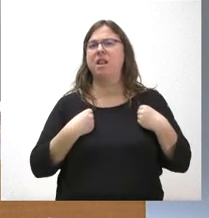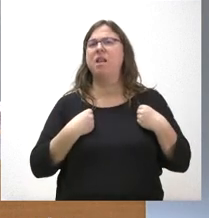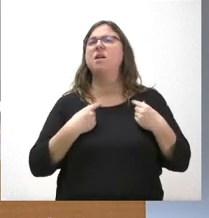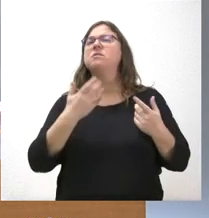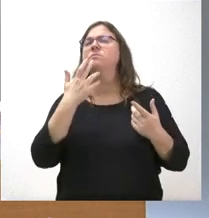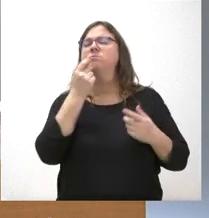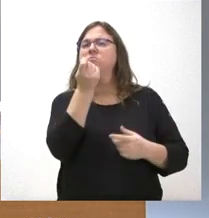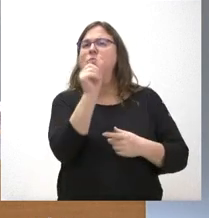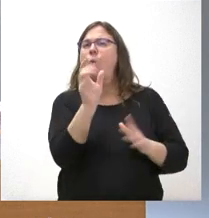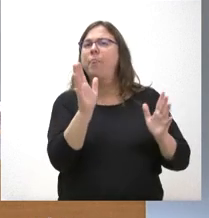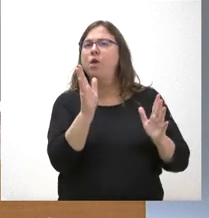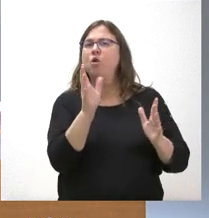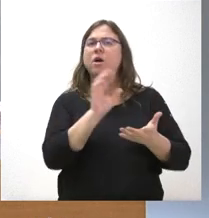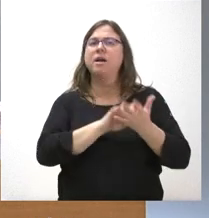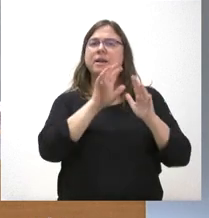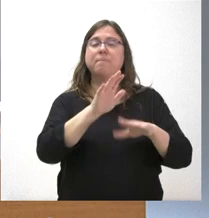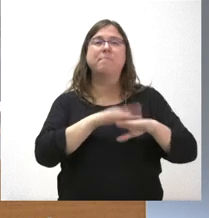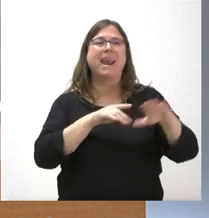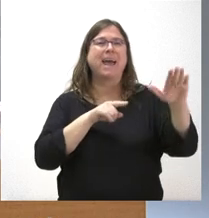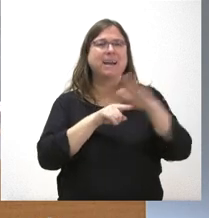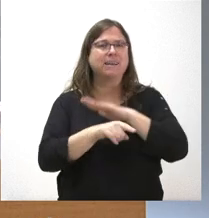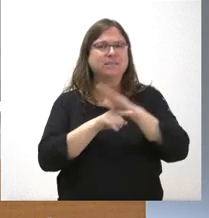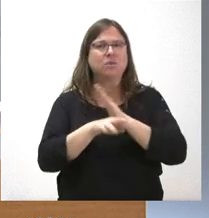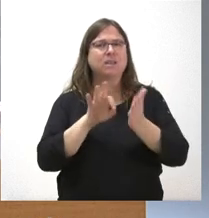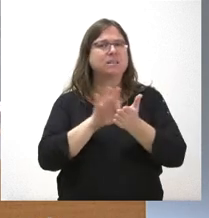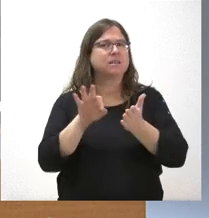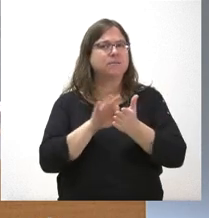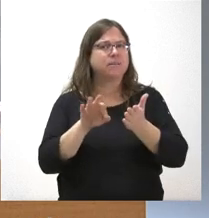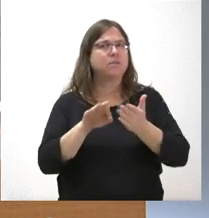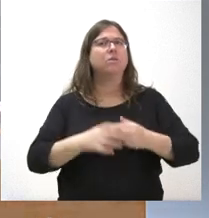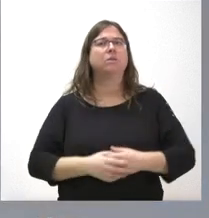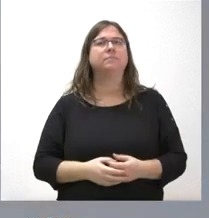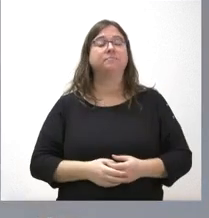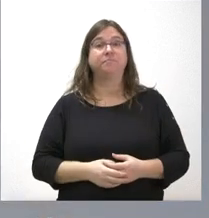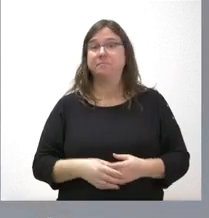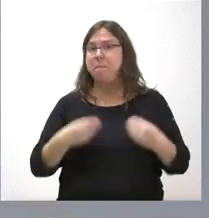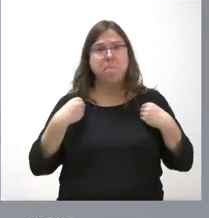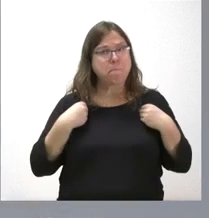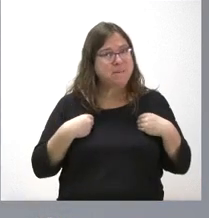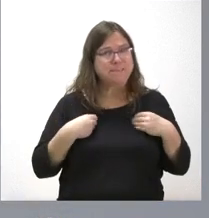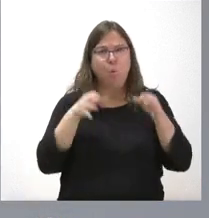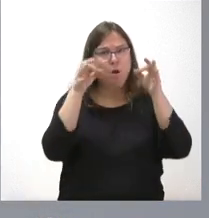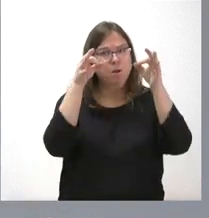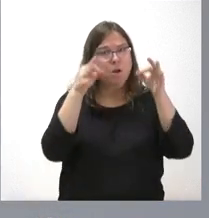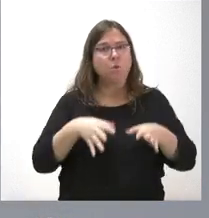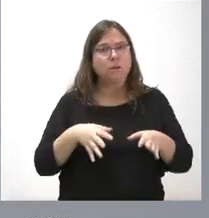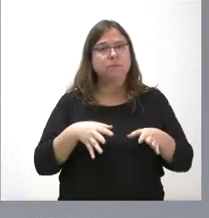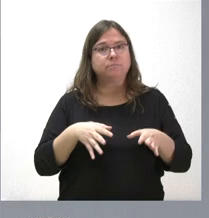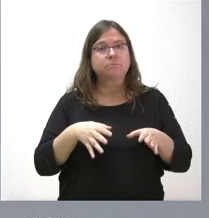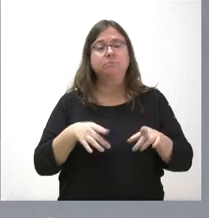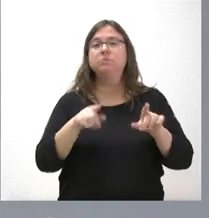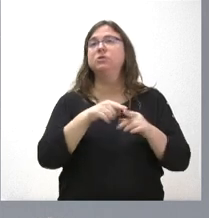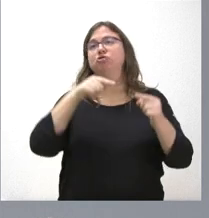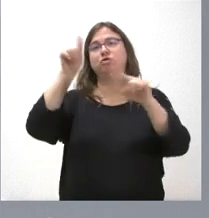cuantía con la que Castilla y León para gestionar este servicio estaría conforme. En las mismas condiciones que se le ha